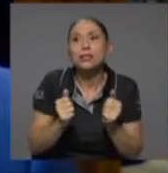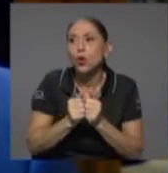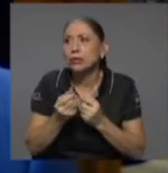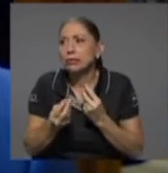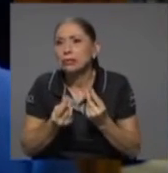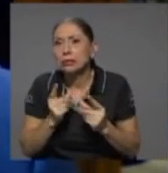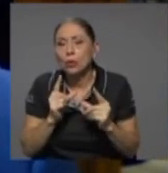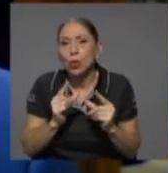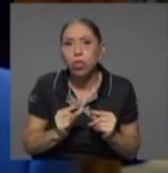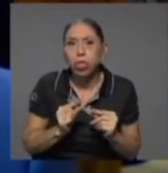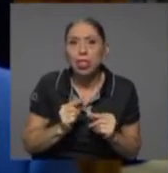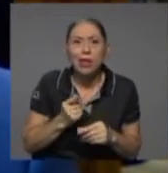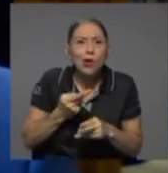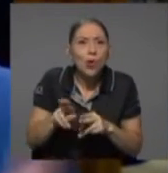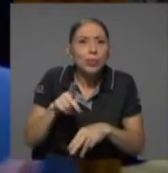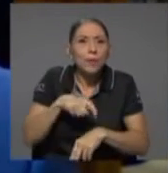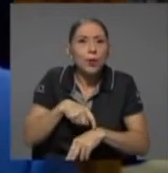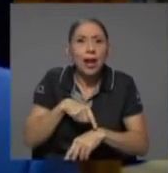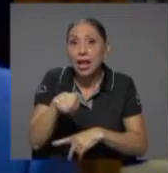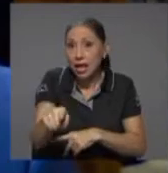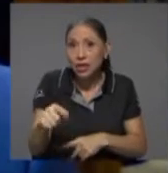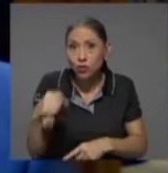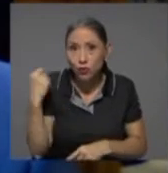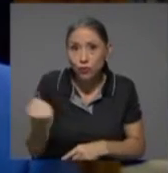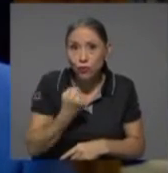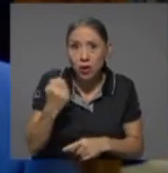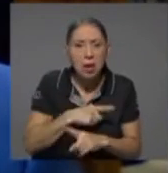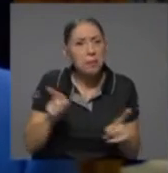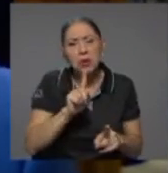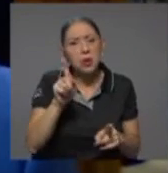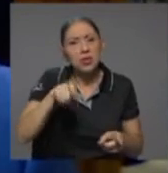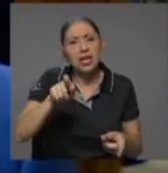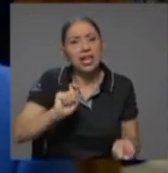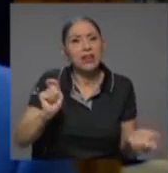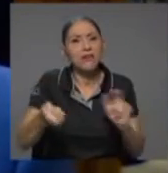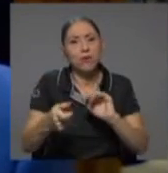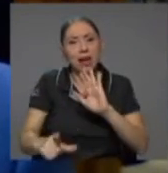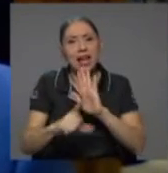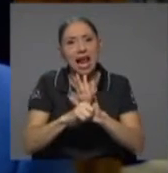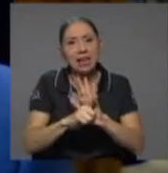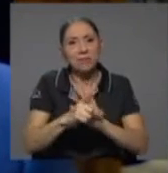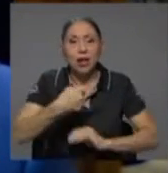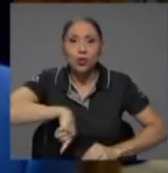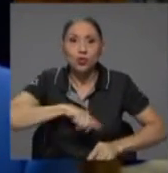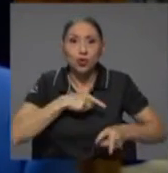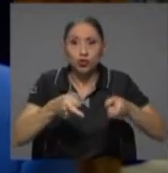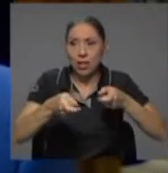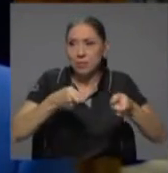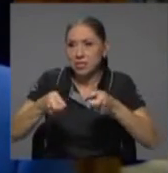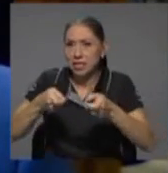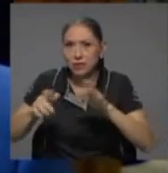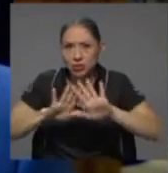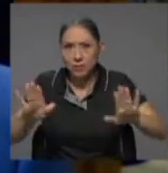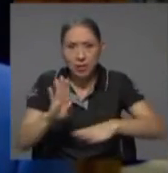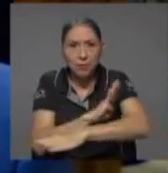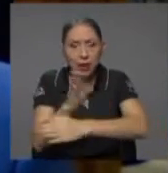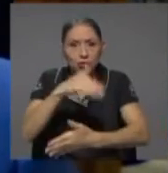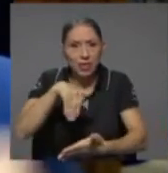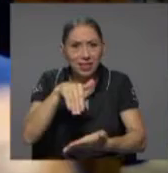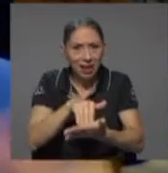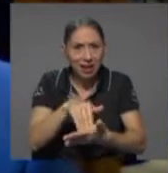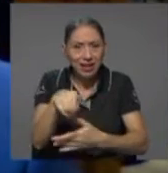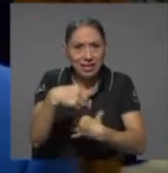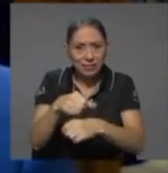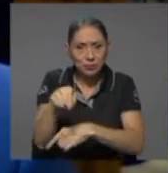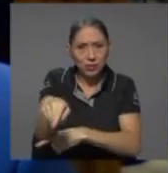Esto también se ha venido fortaleciendo, pero no requería la reforma legal, lo hemos venido haciendo por vía administrativa en el Banco Central, fortalecimos el mecanismo de prestamista de última